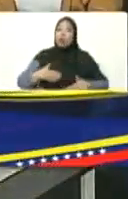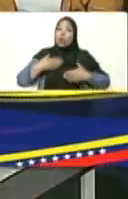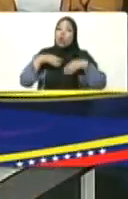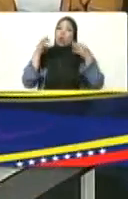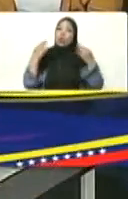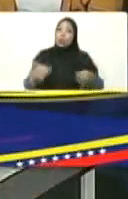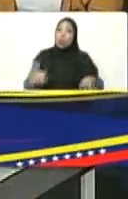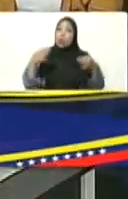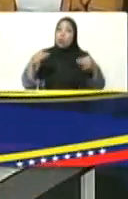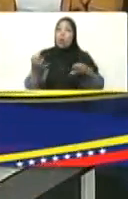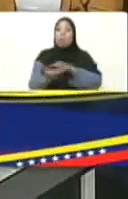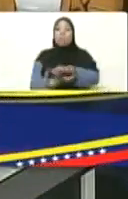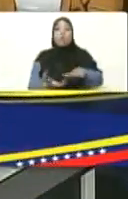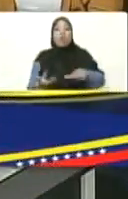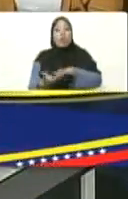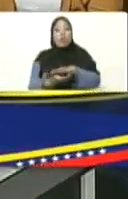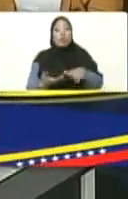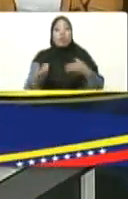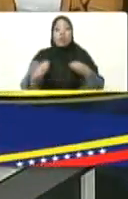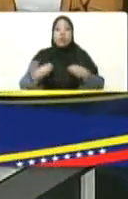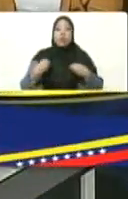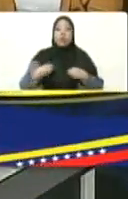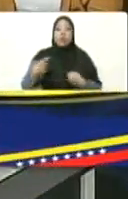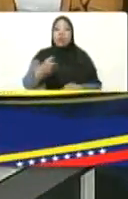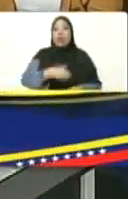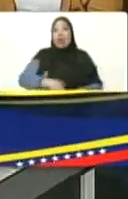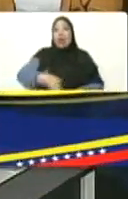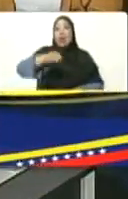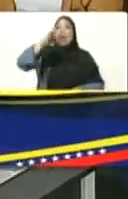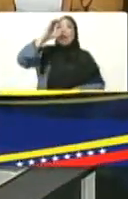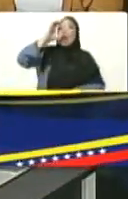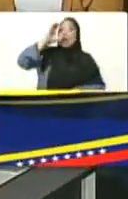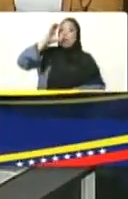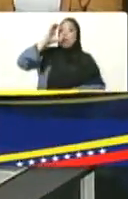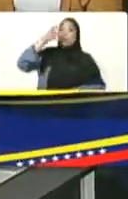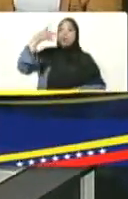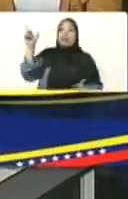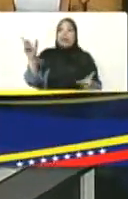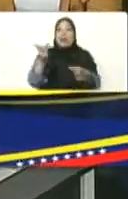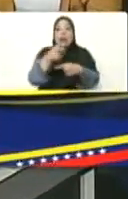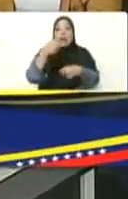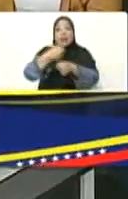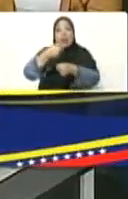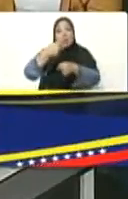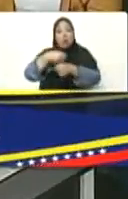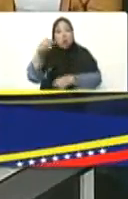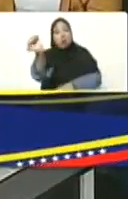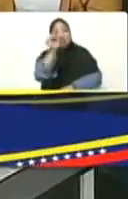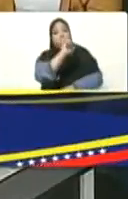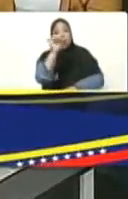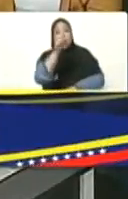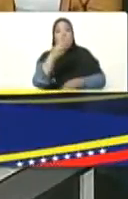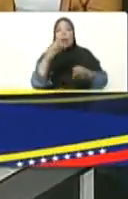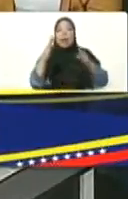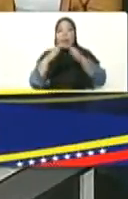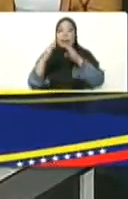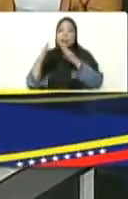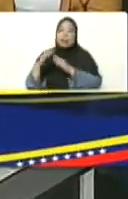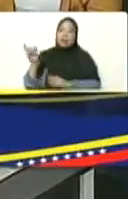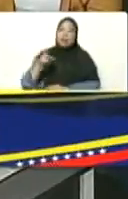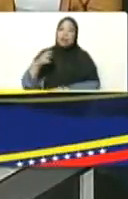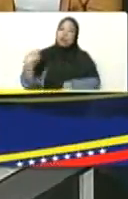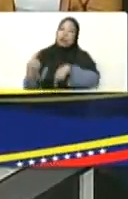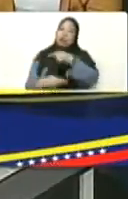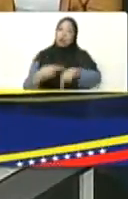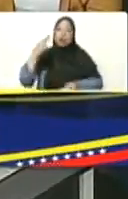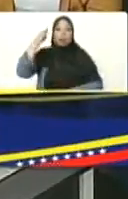Dedicarnos a los problemas de la gente. Dedicarnos a recuperar el agua, dedicarnos a recuperar el gas, el transporte, a construir viviendas. De eso se trata la